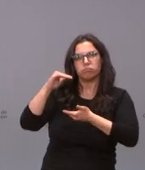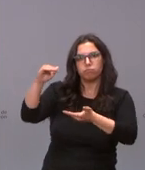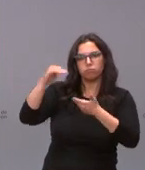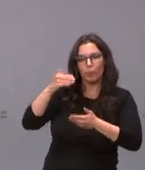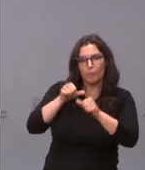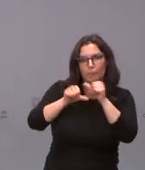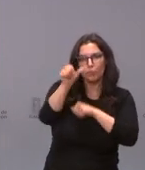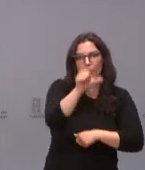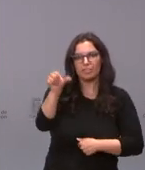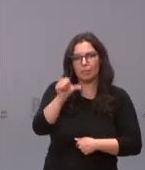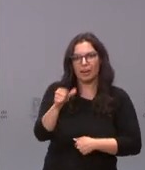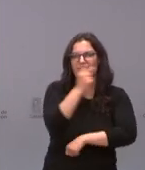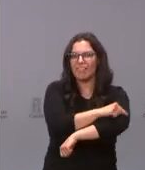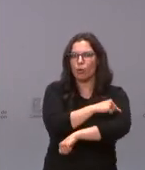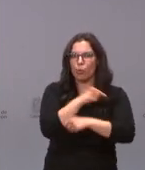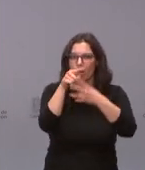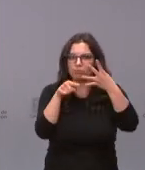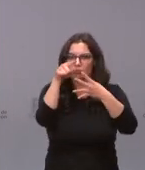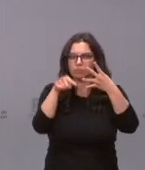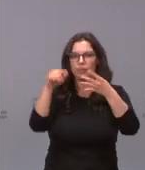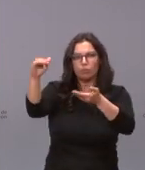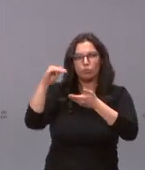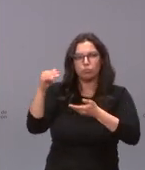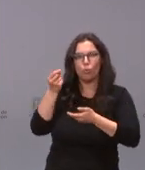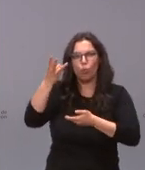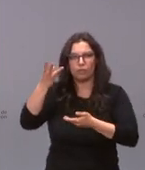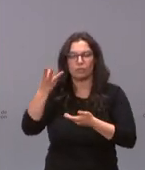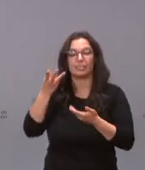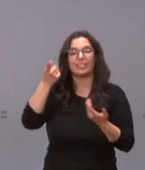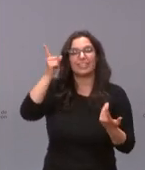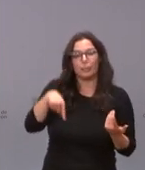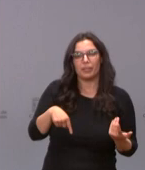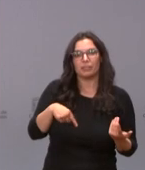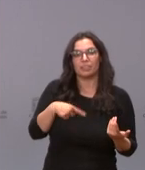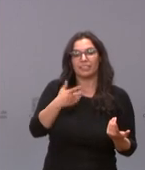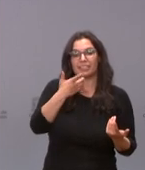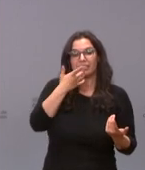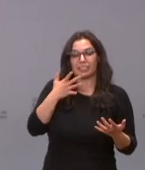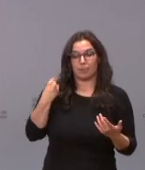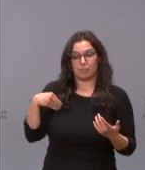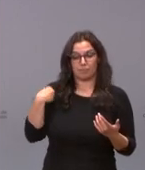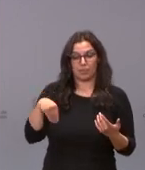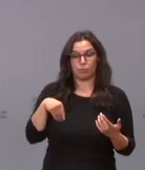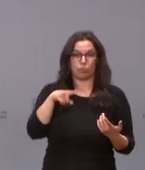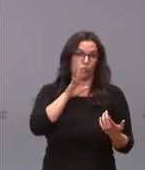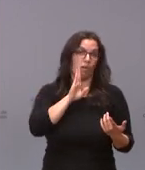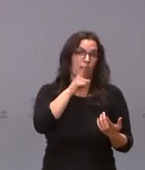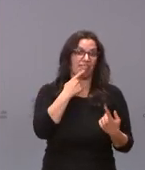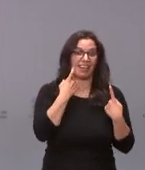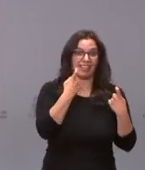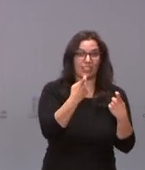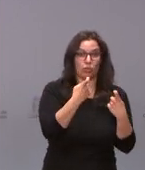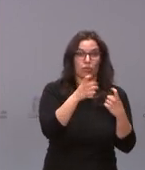próximas semanas y si además nos pudiera decir si se ajustan esas necesidades que usted ya ha mencionado